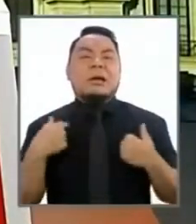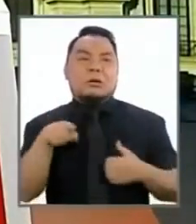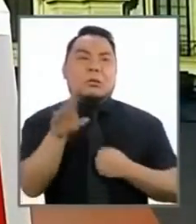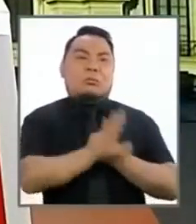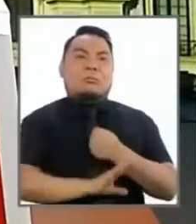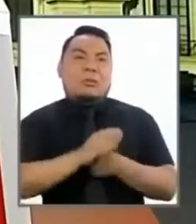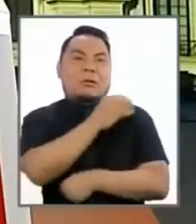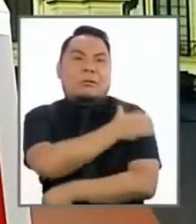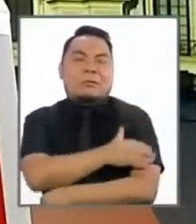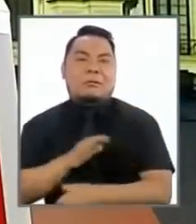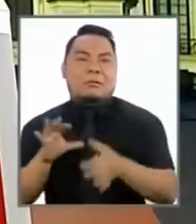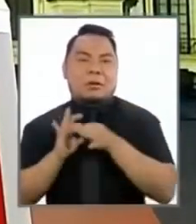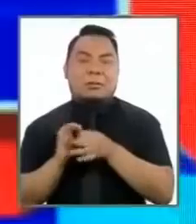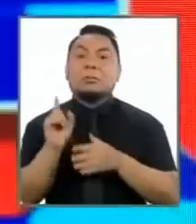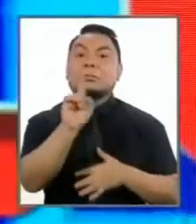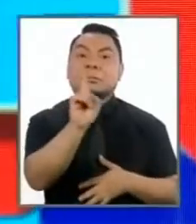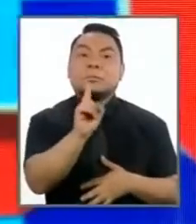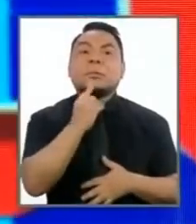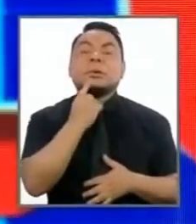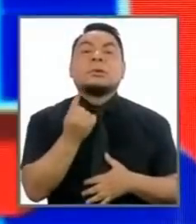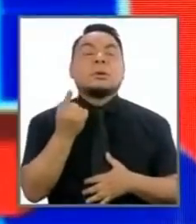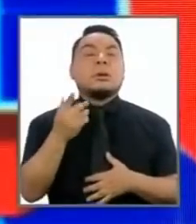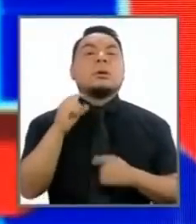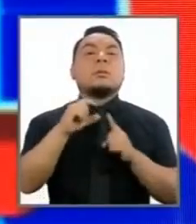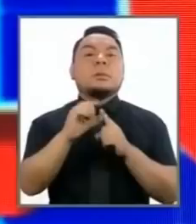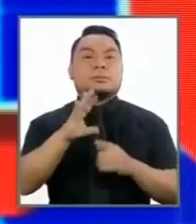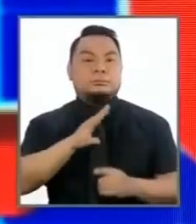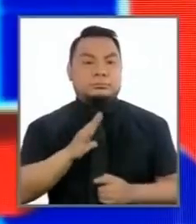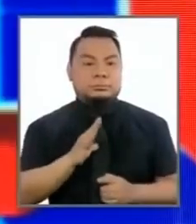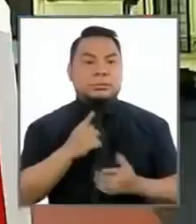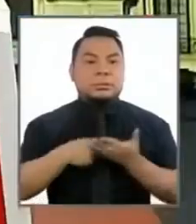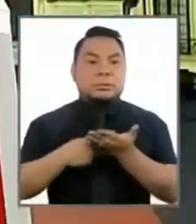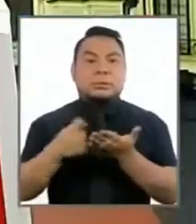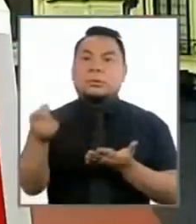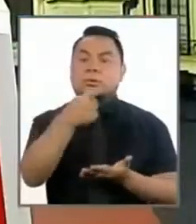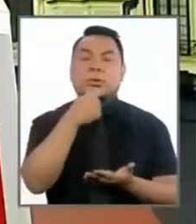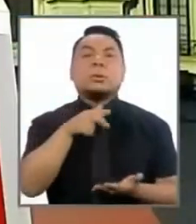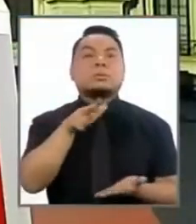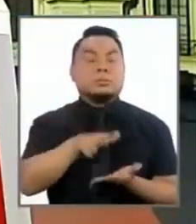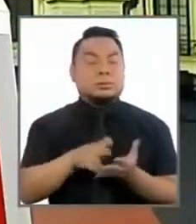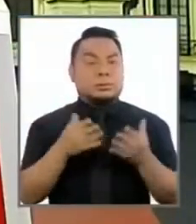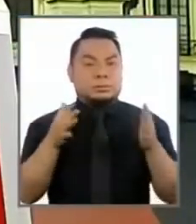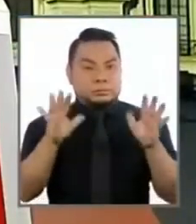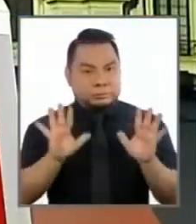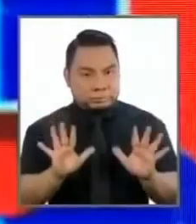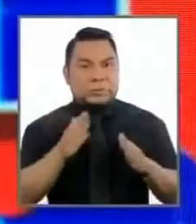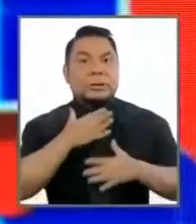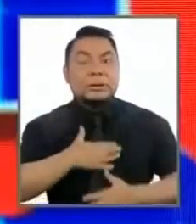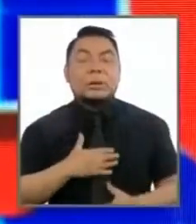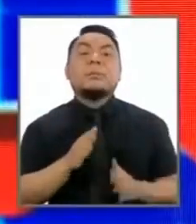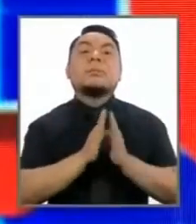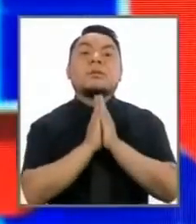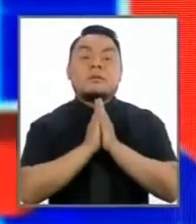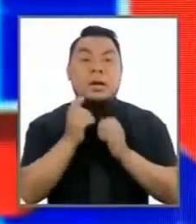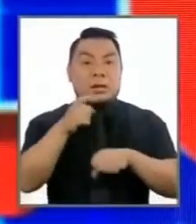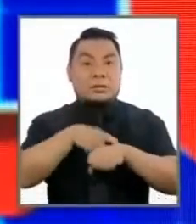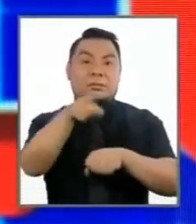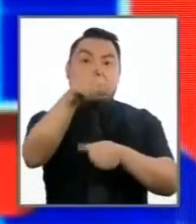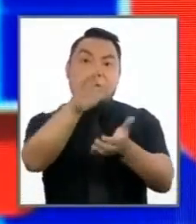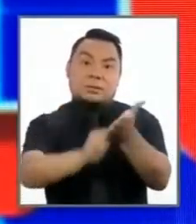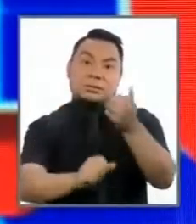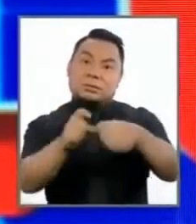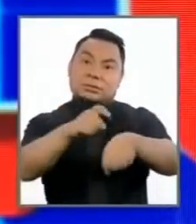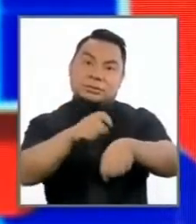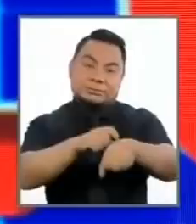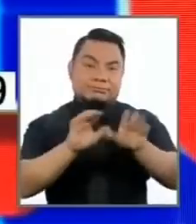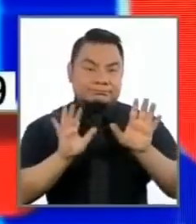los partidos al momento de establecer las reglas del debate han aprobado. Esa es la invocación. Muy bien. Y este tiempo se le está descontando a